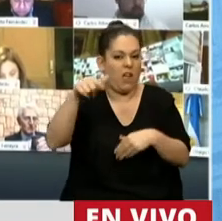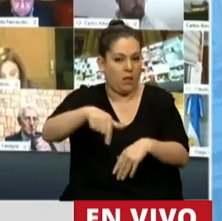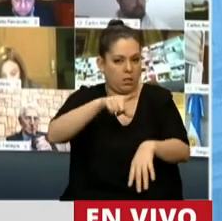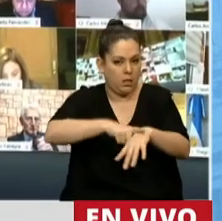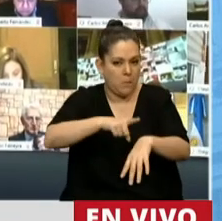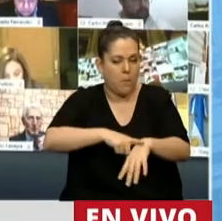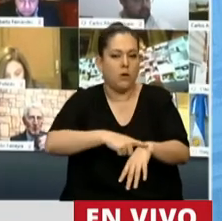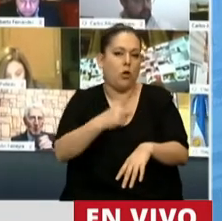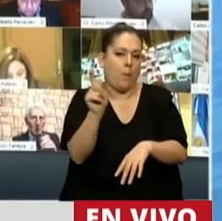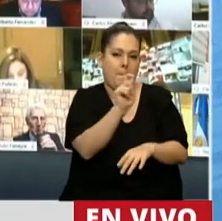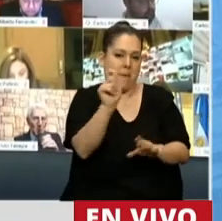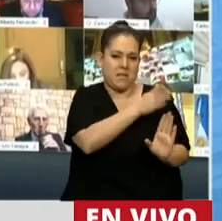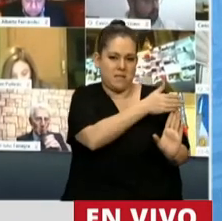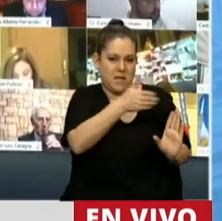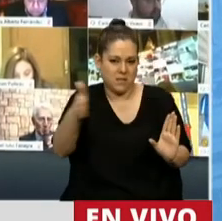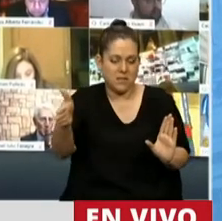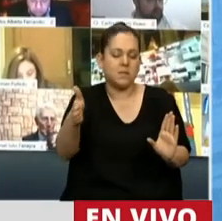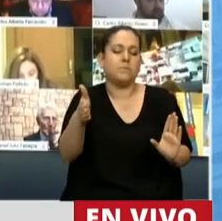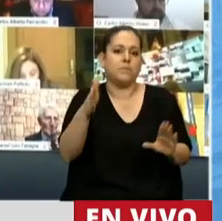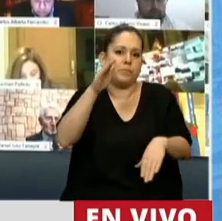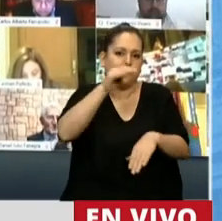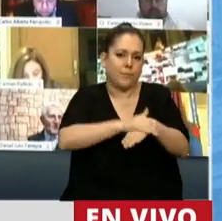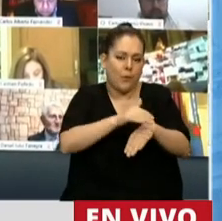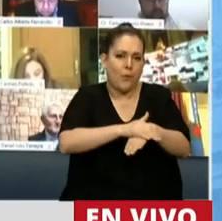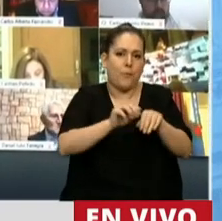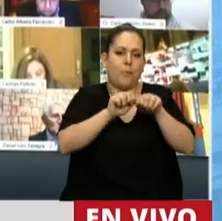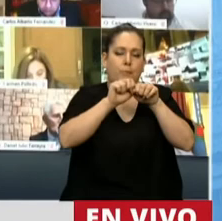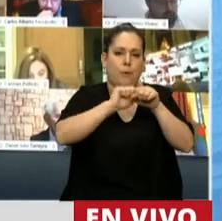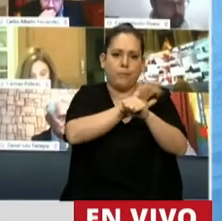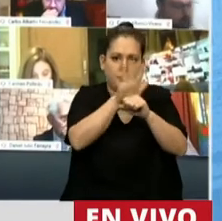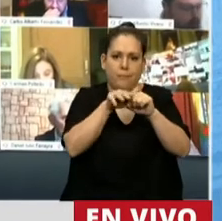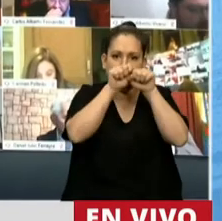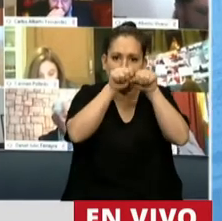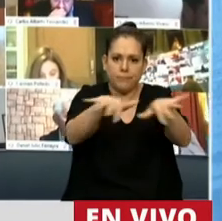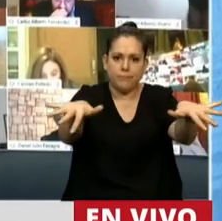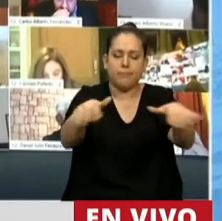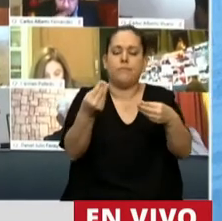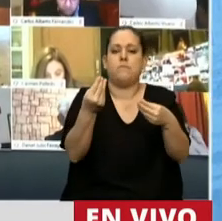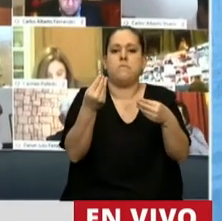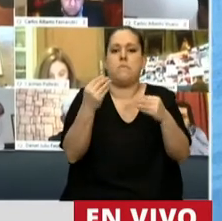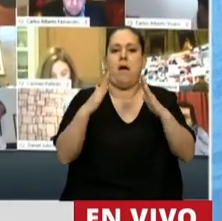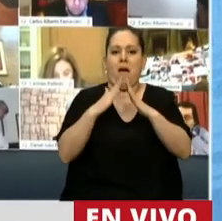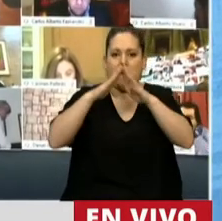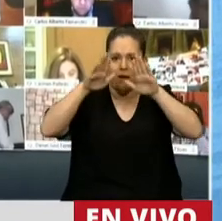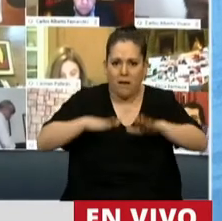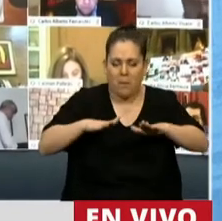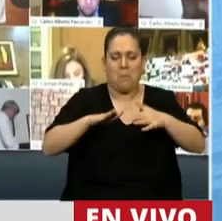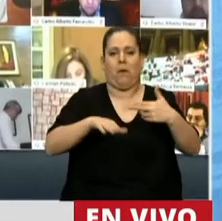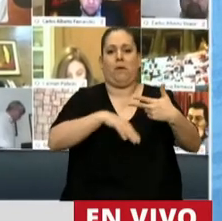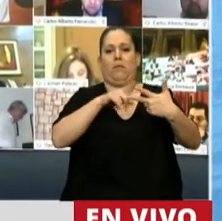en estos meses, producto de la pandemia, producto del aislamiento, producto de